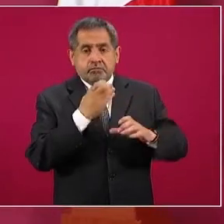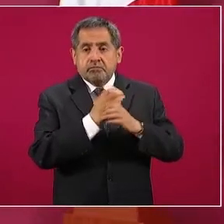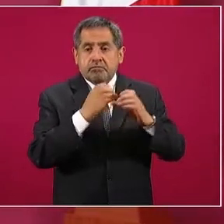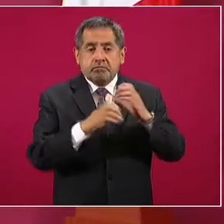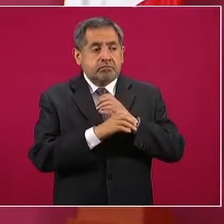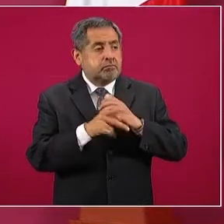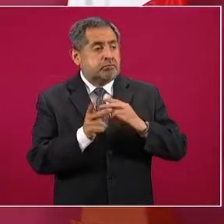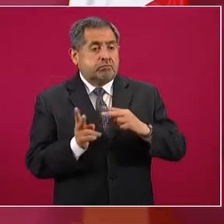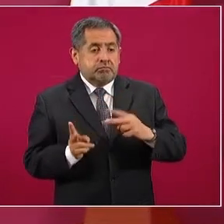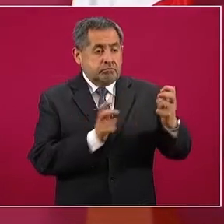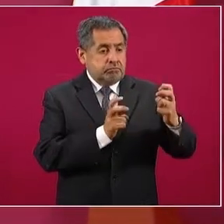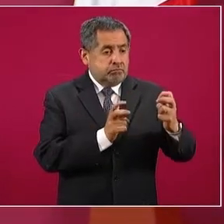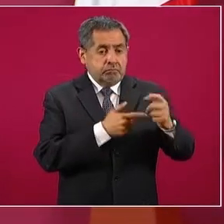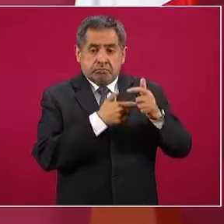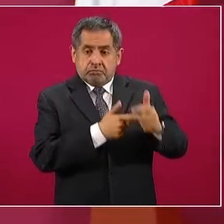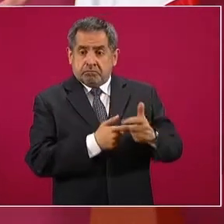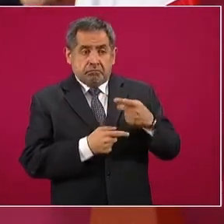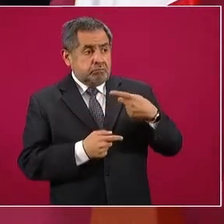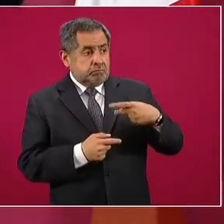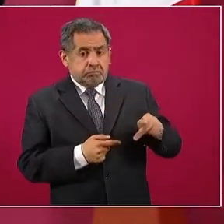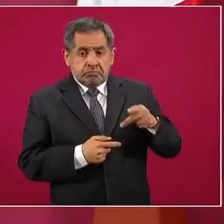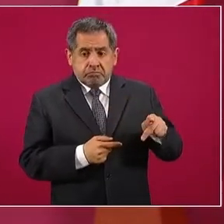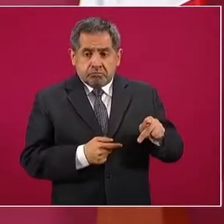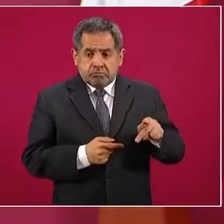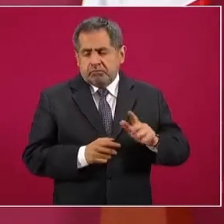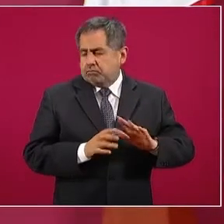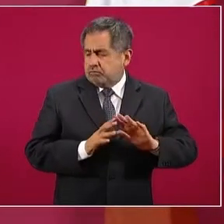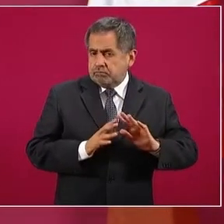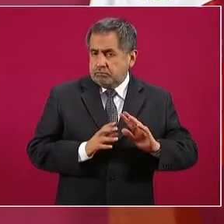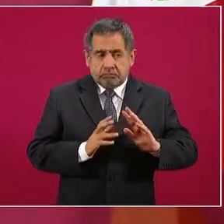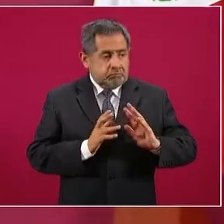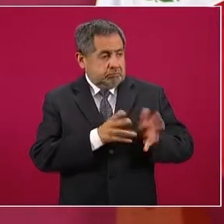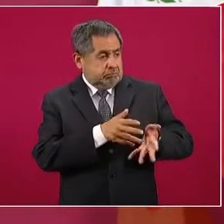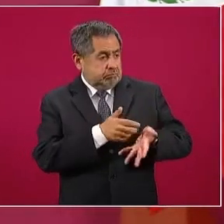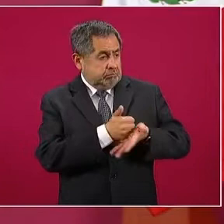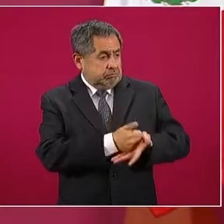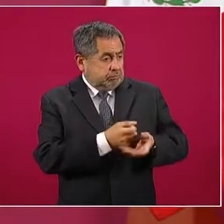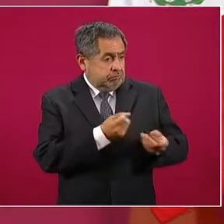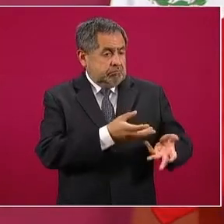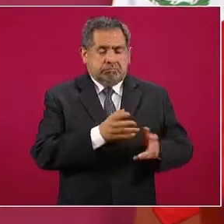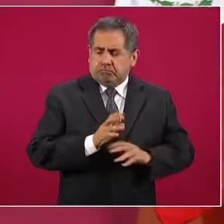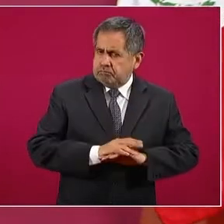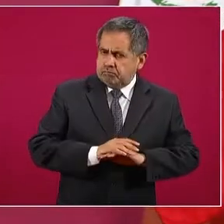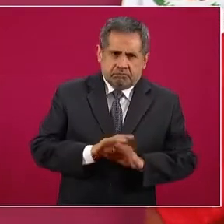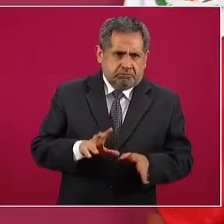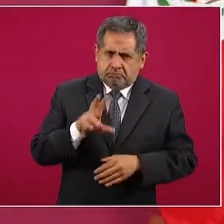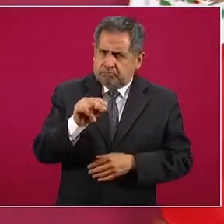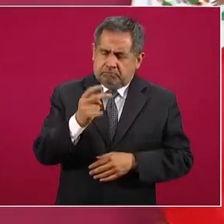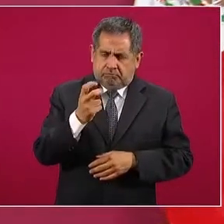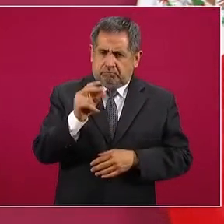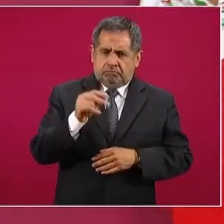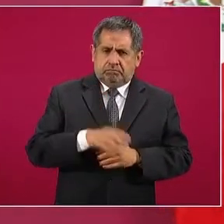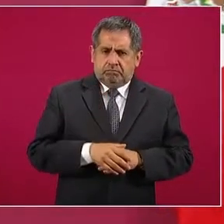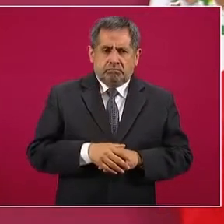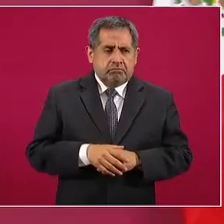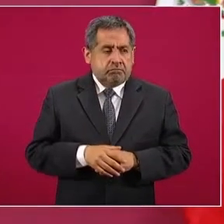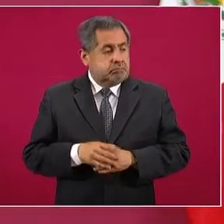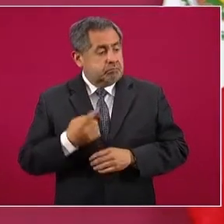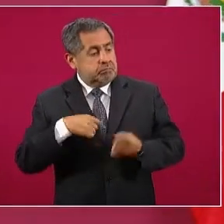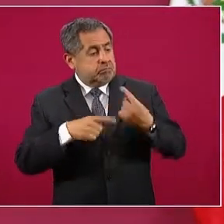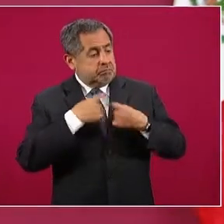está sujeto a proceso, pero se le dejó todo el dinero. Bueno, se llegó